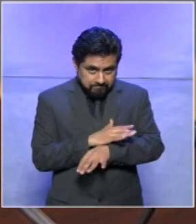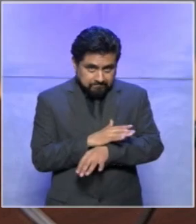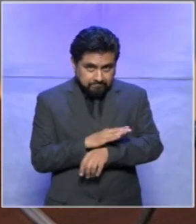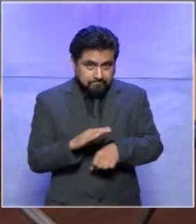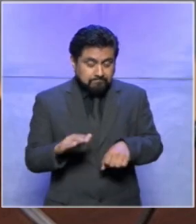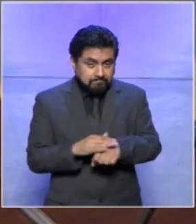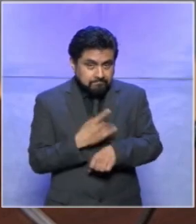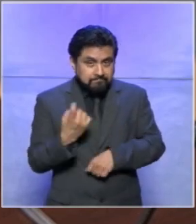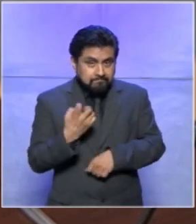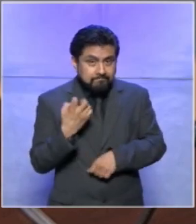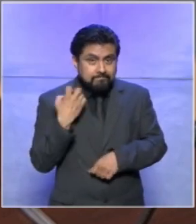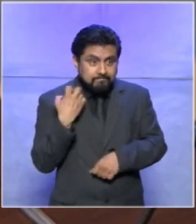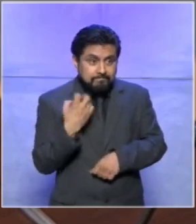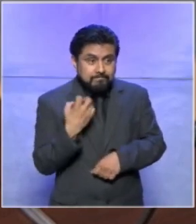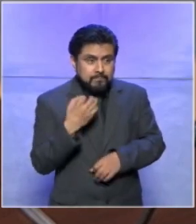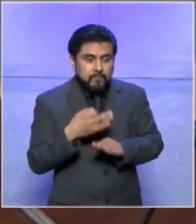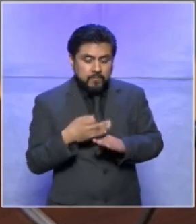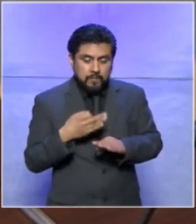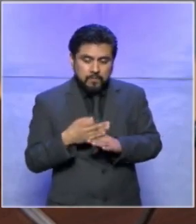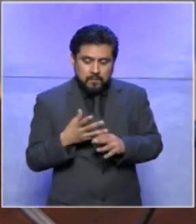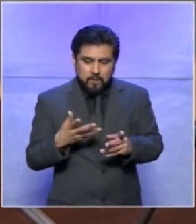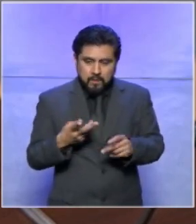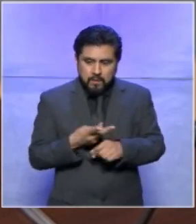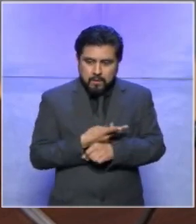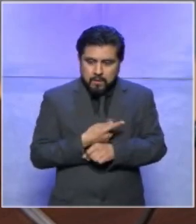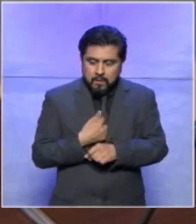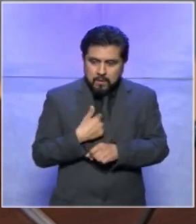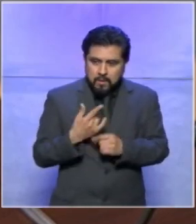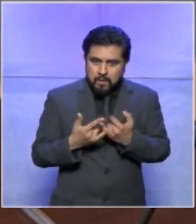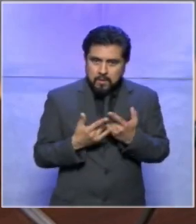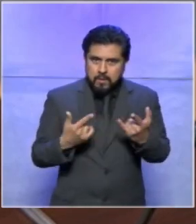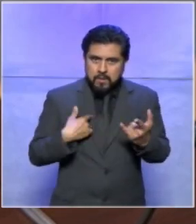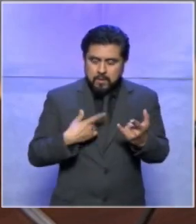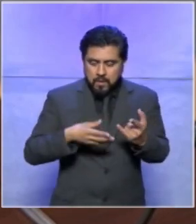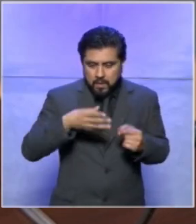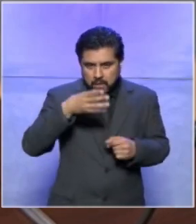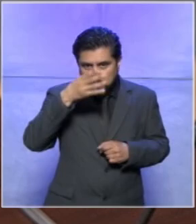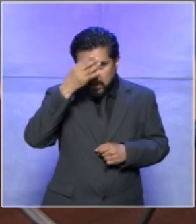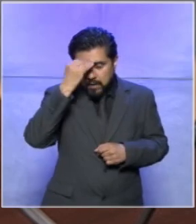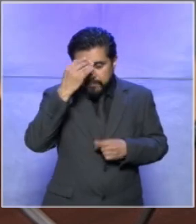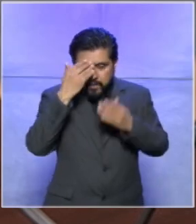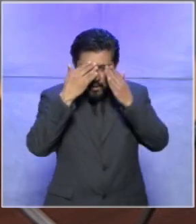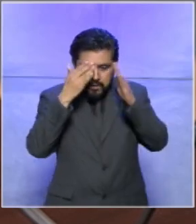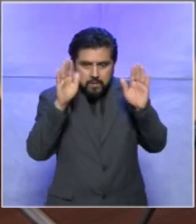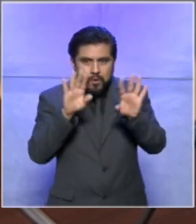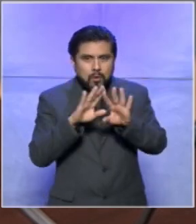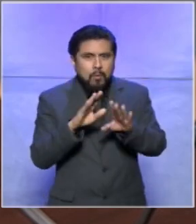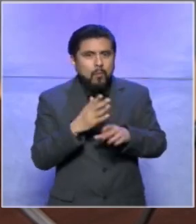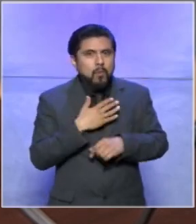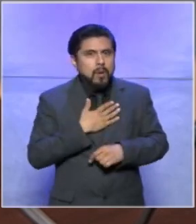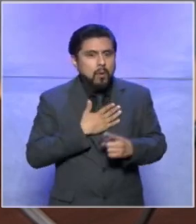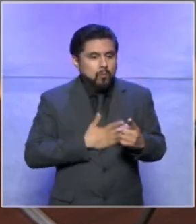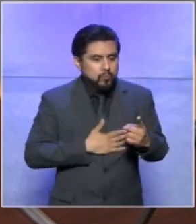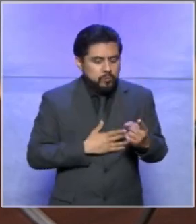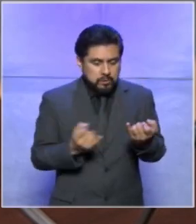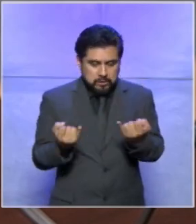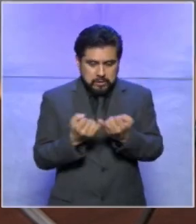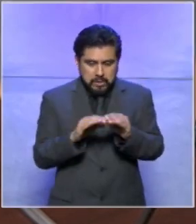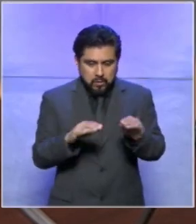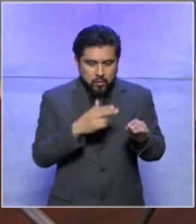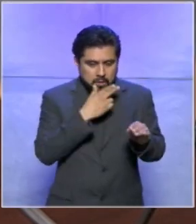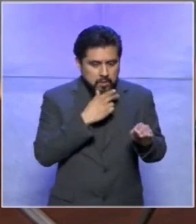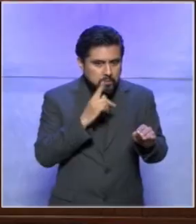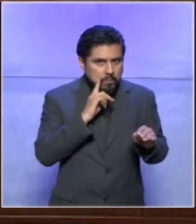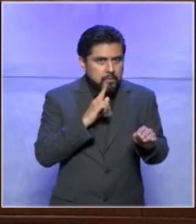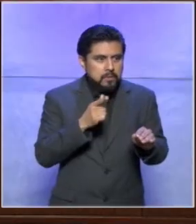situaciones que nos están pasando ahorita me ha enseñado muchas más cosas sobre la justicia y la igualdad de